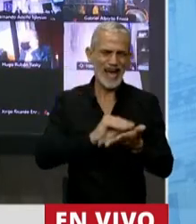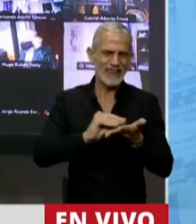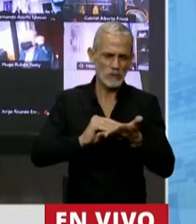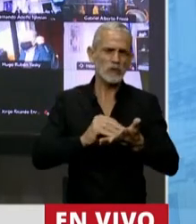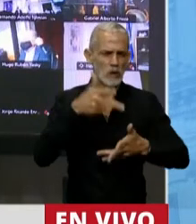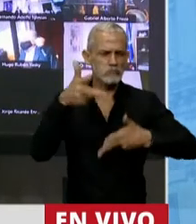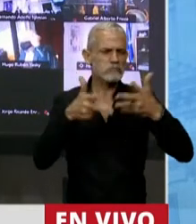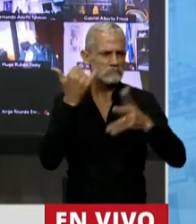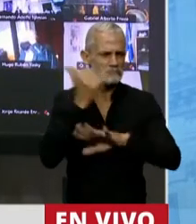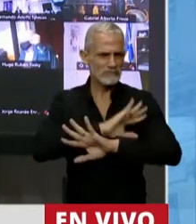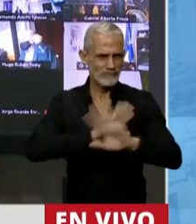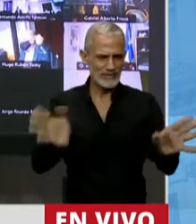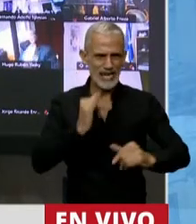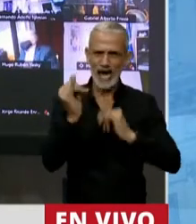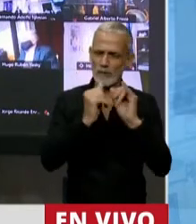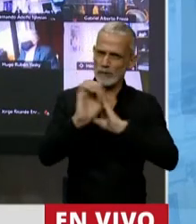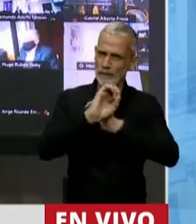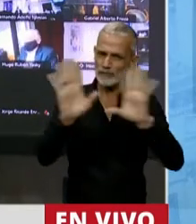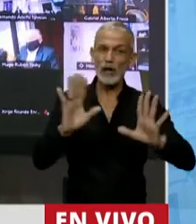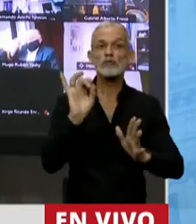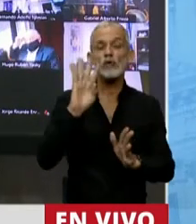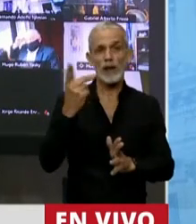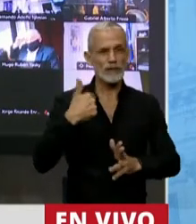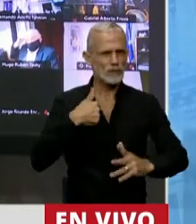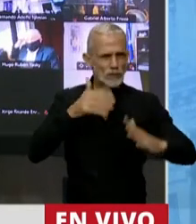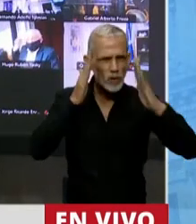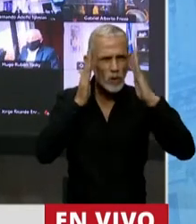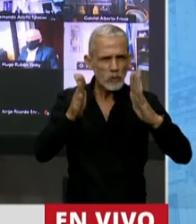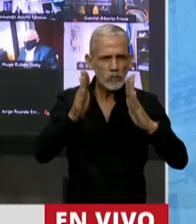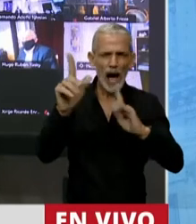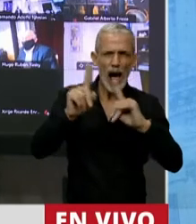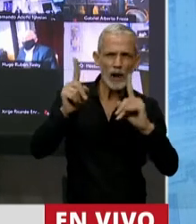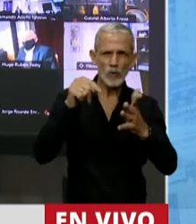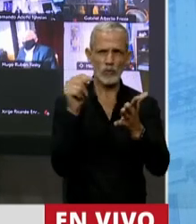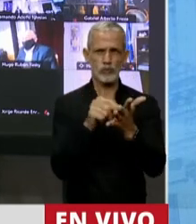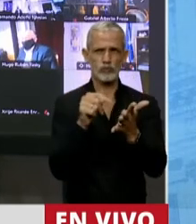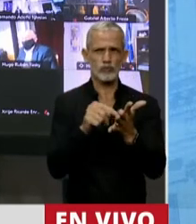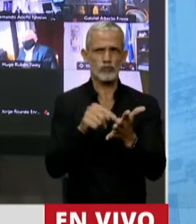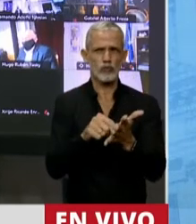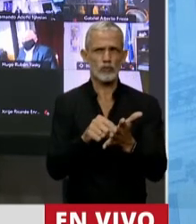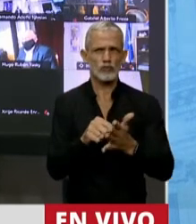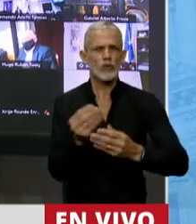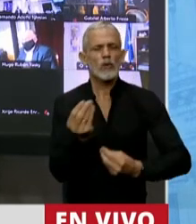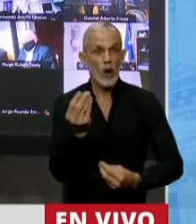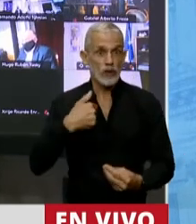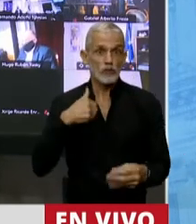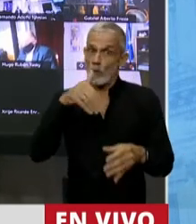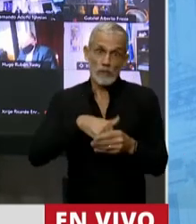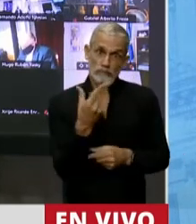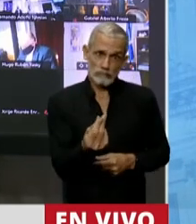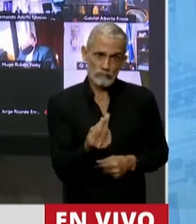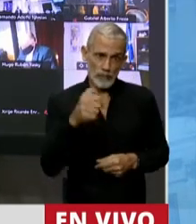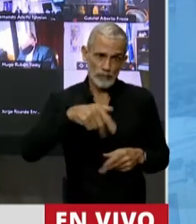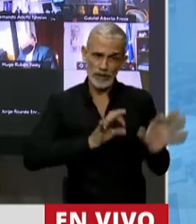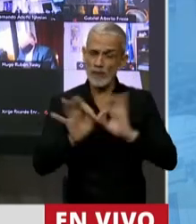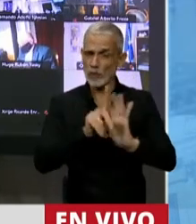han realizado y han planteado. Y solo voy a centrarme en algunos aspectos por los cuales voy a votar en contra